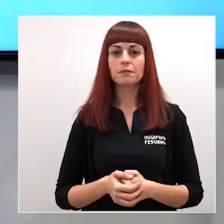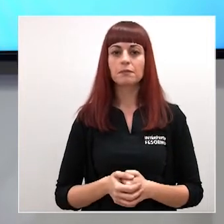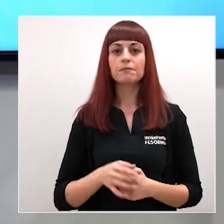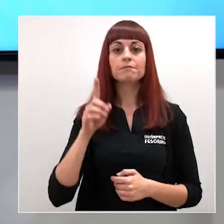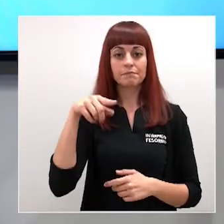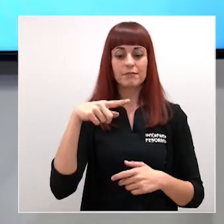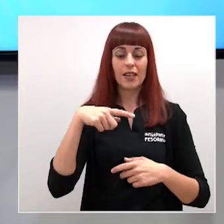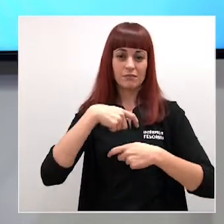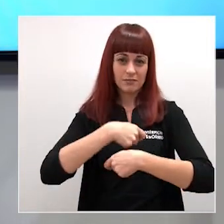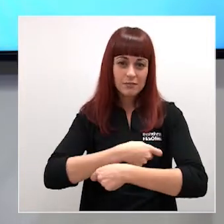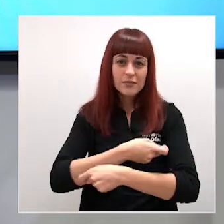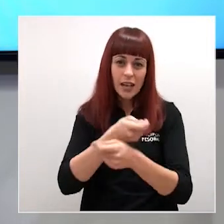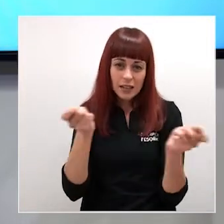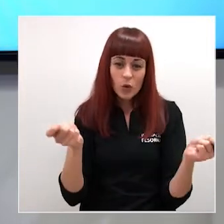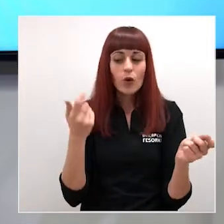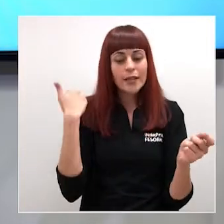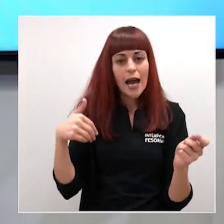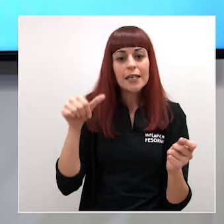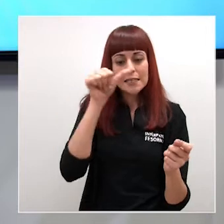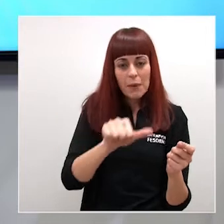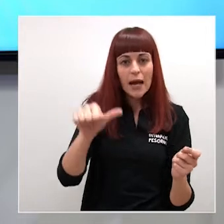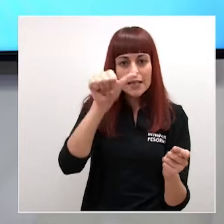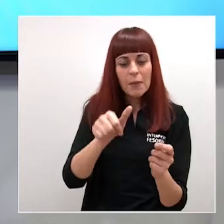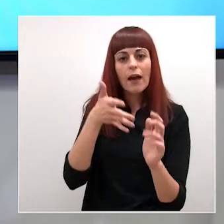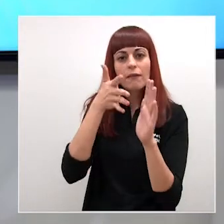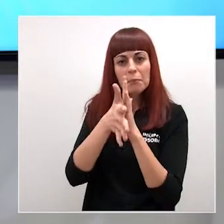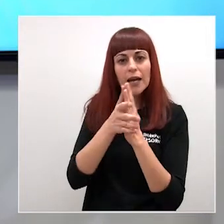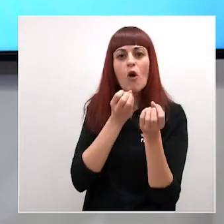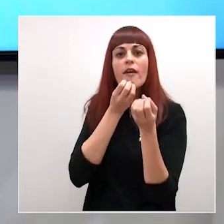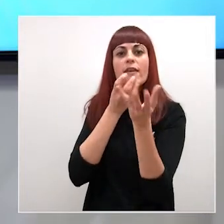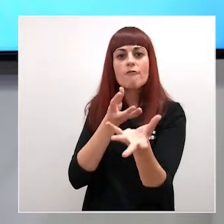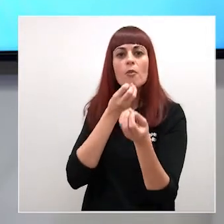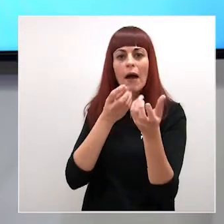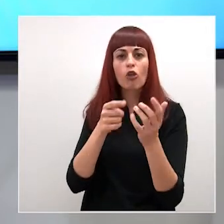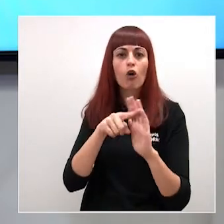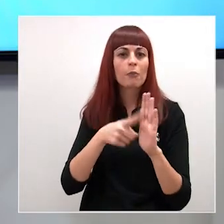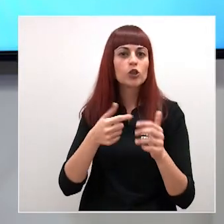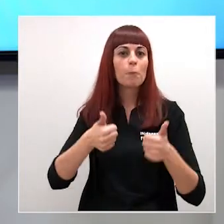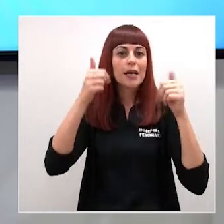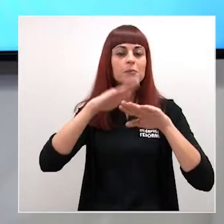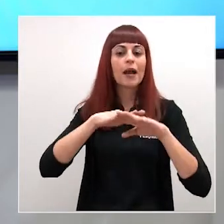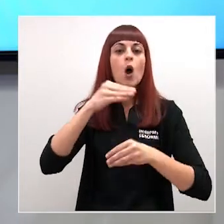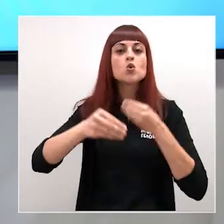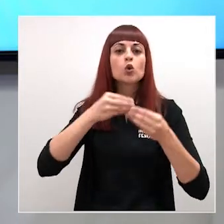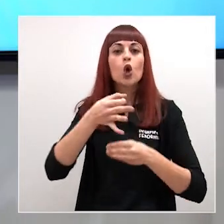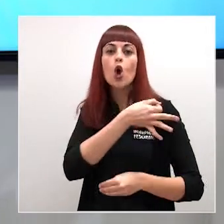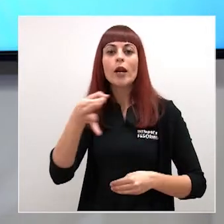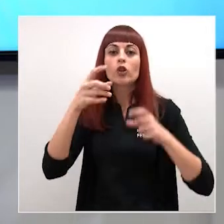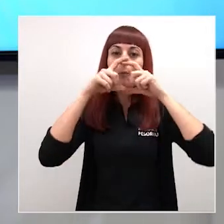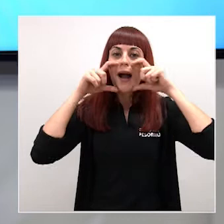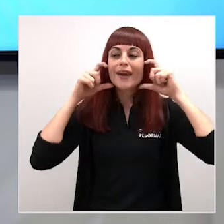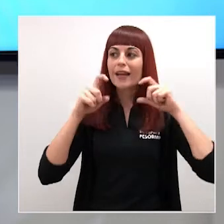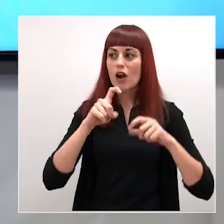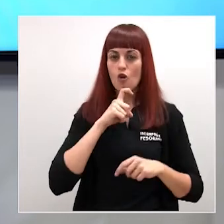de la distribución iremos informando cada semana así como de los consejos para garantizar el uso correcto de las mismas. No